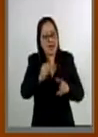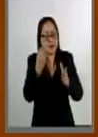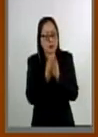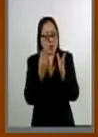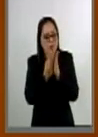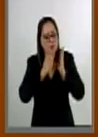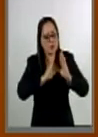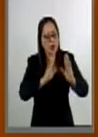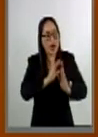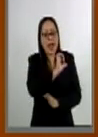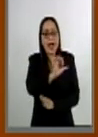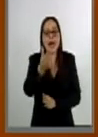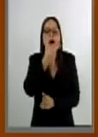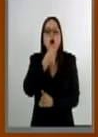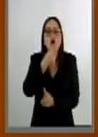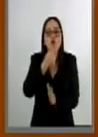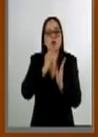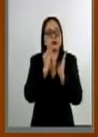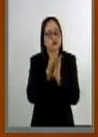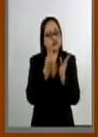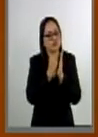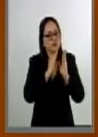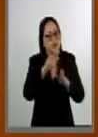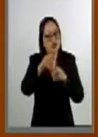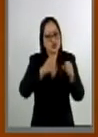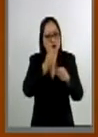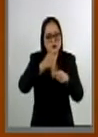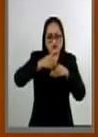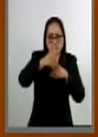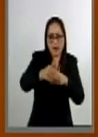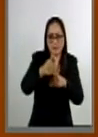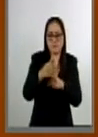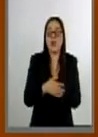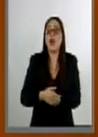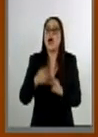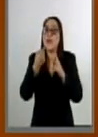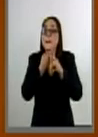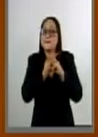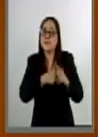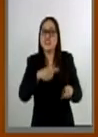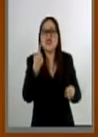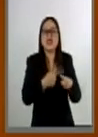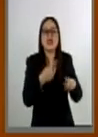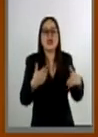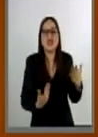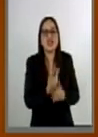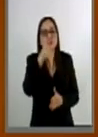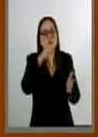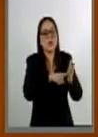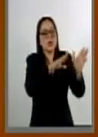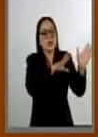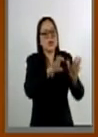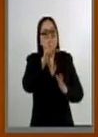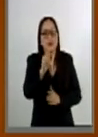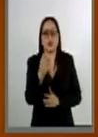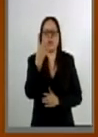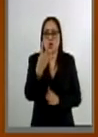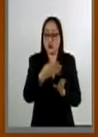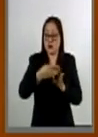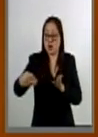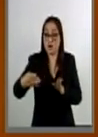los jóvenes varones en edad militar, fijándose como fecha de inicio los nacidos en 1924,